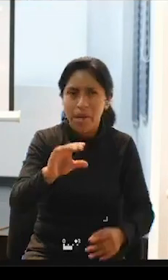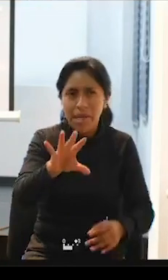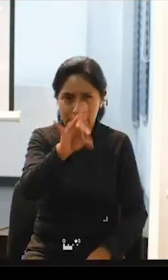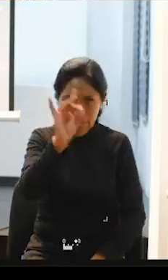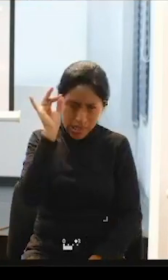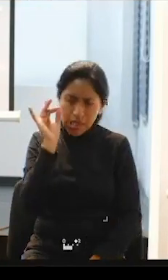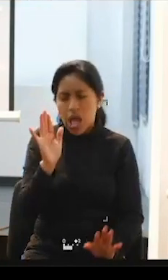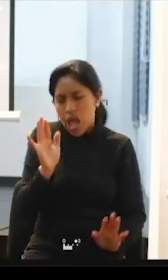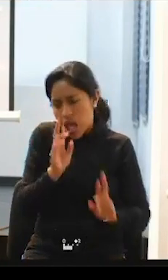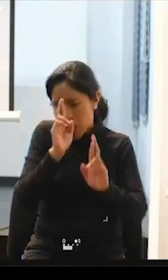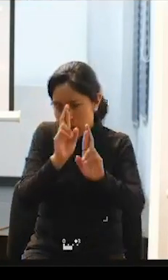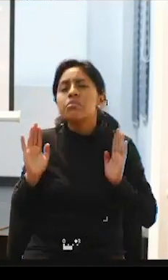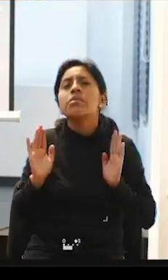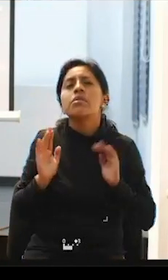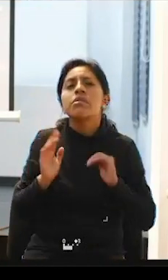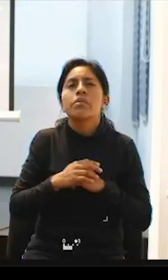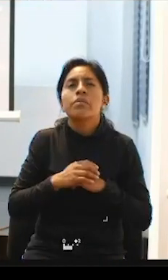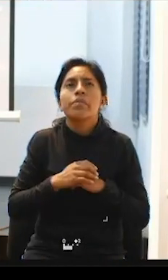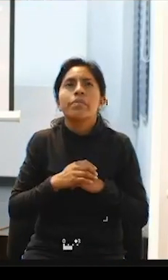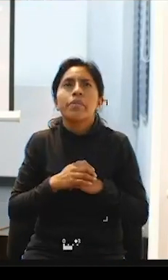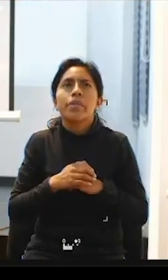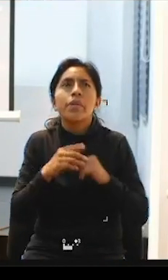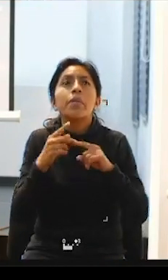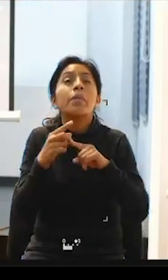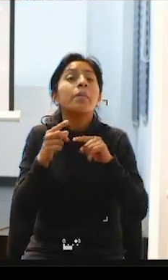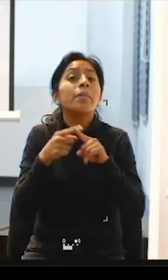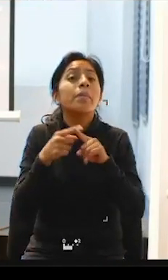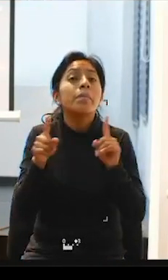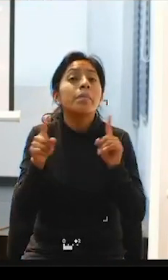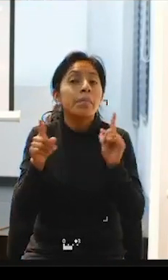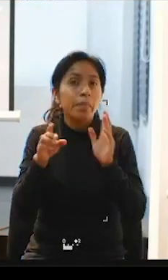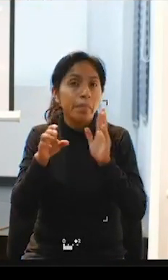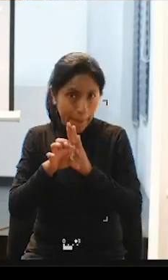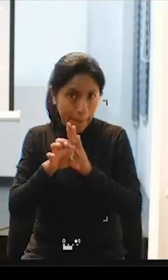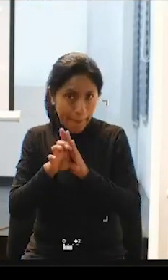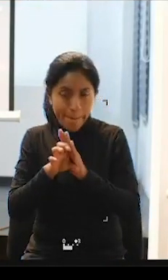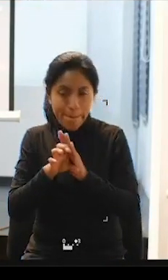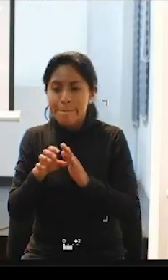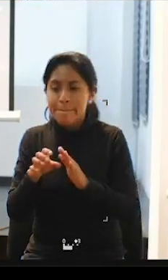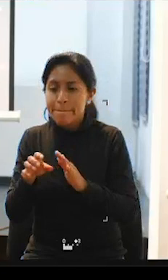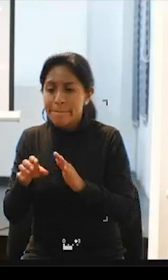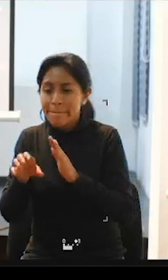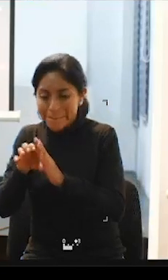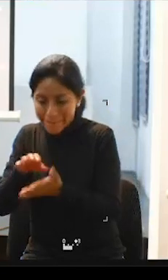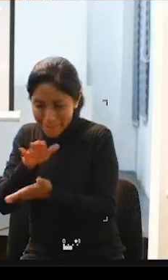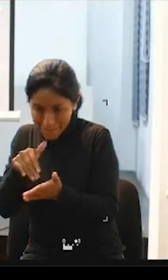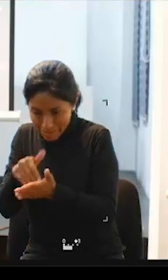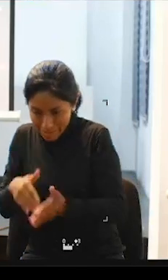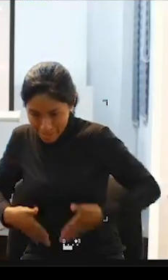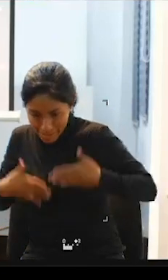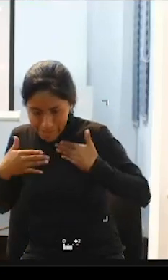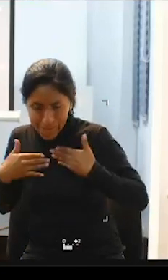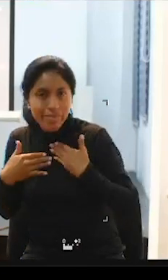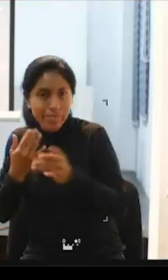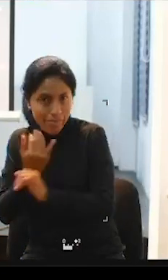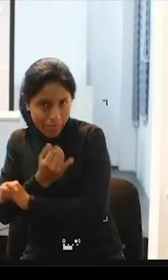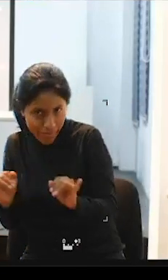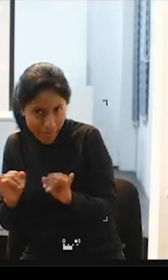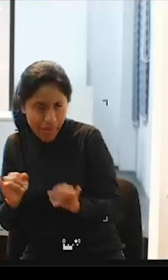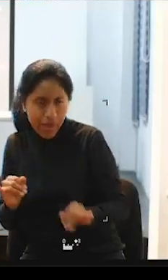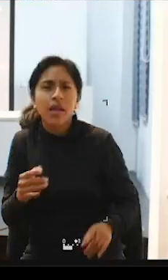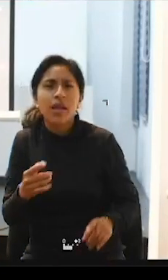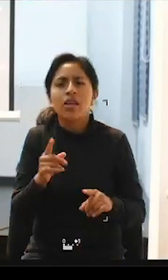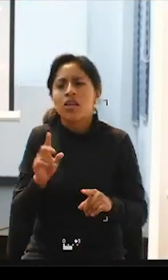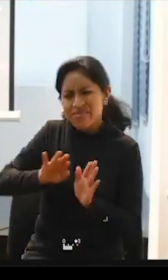rotada por día pero cuando se trabaja no desde un centro independiente sino directo la persona contrata a